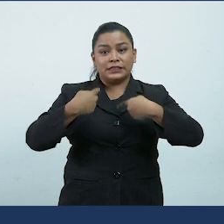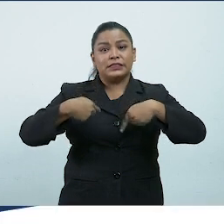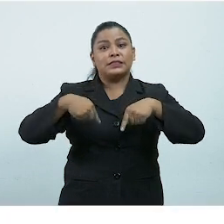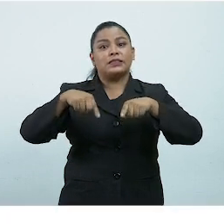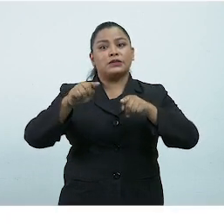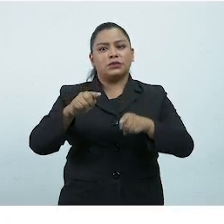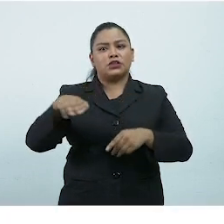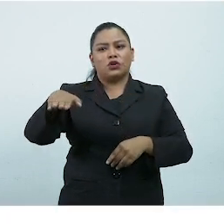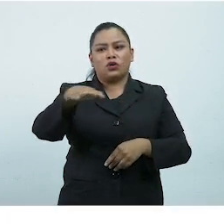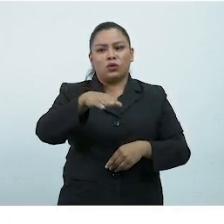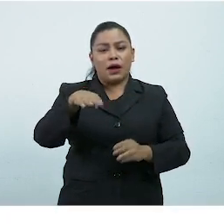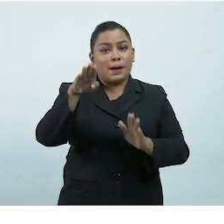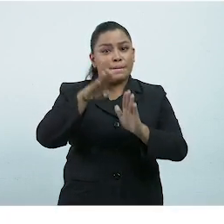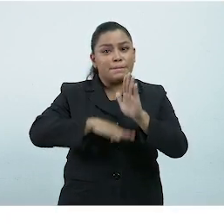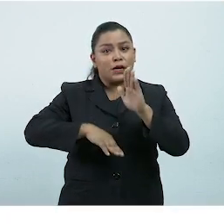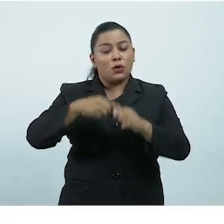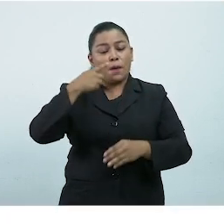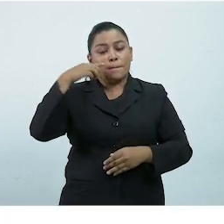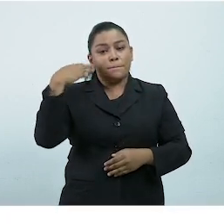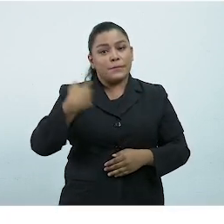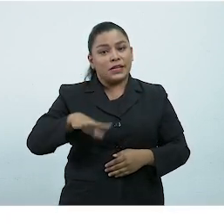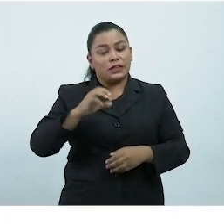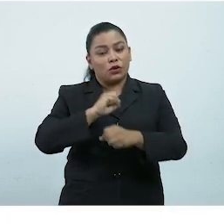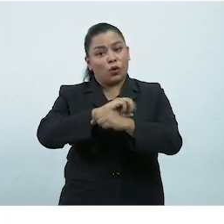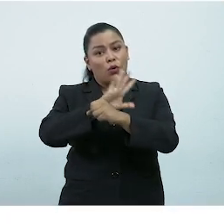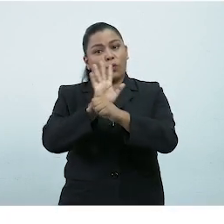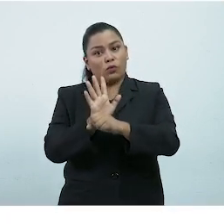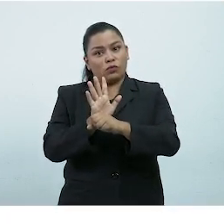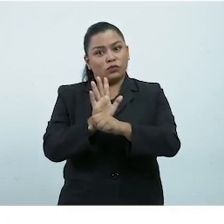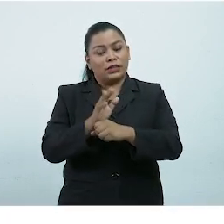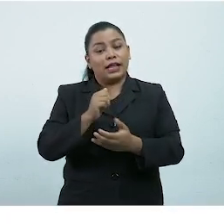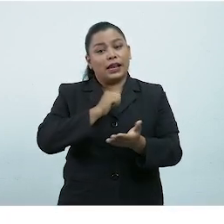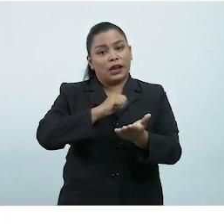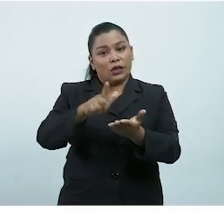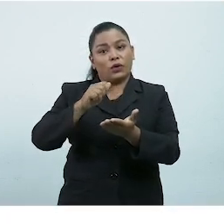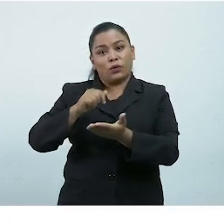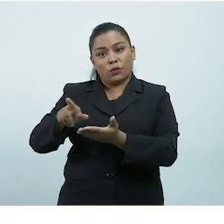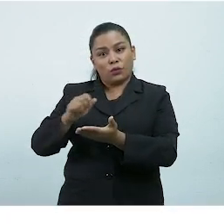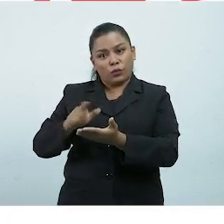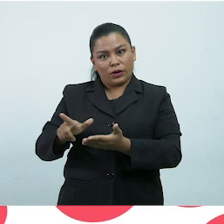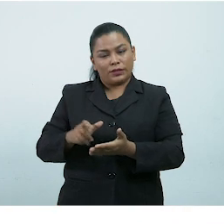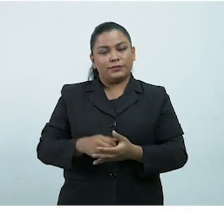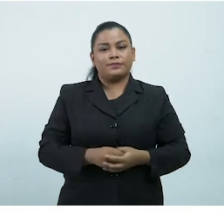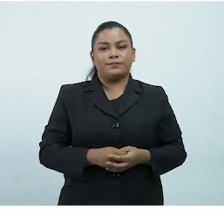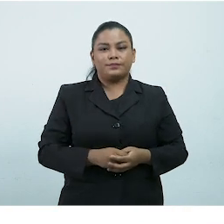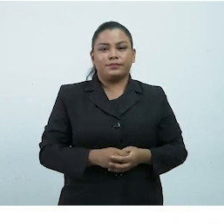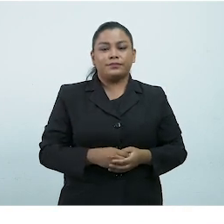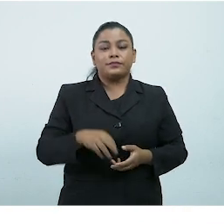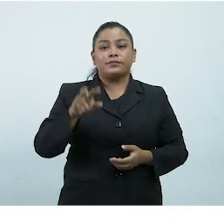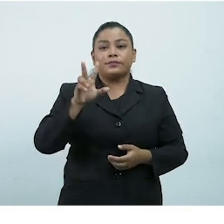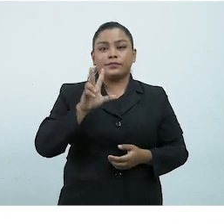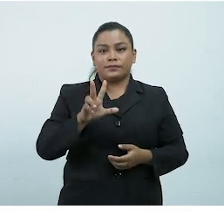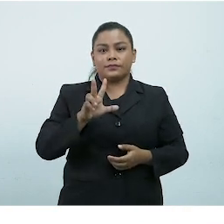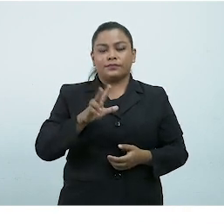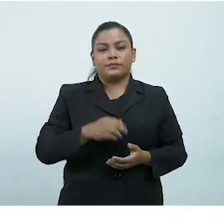ambientes con menor riesgo de contagio de COVID-19 en las instituciones educativas. 3.